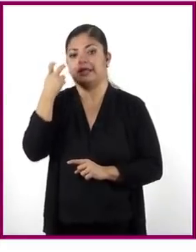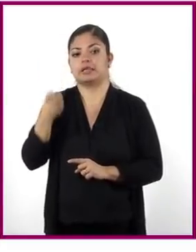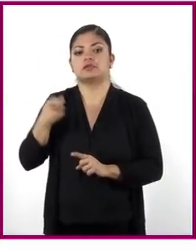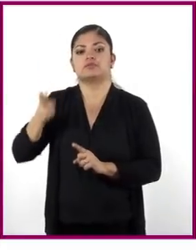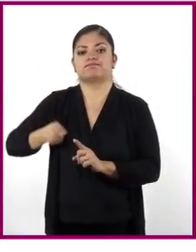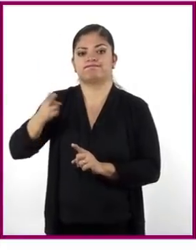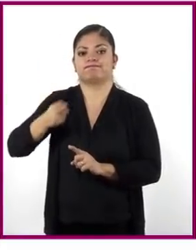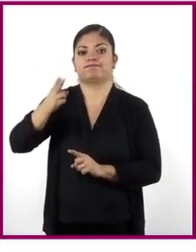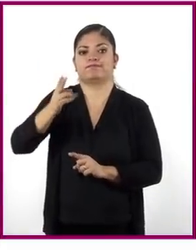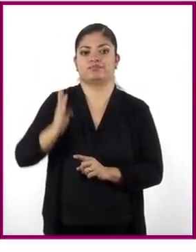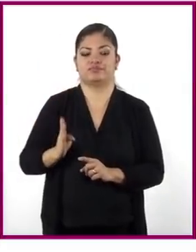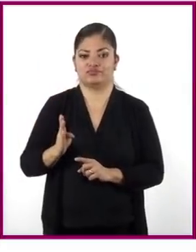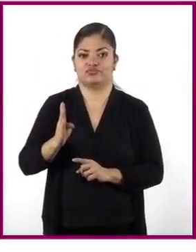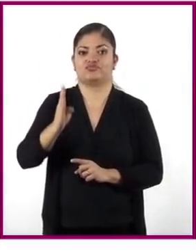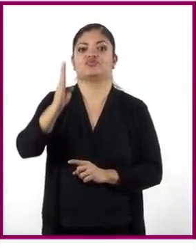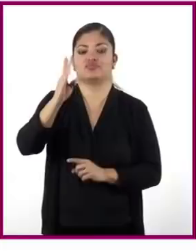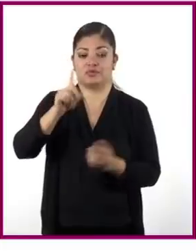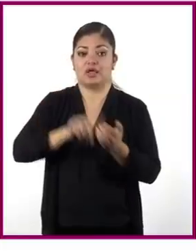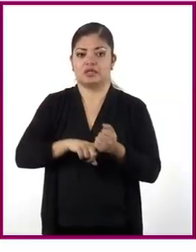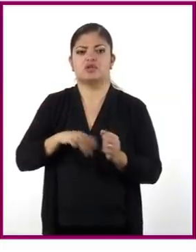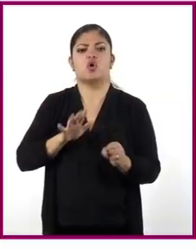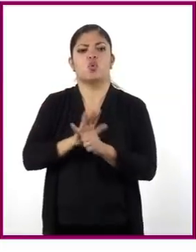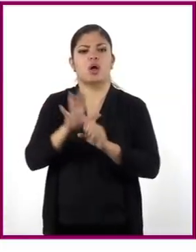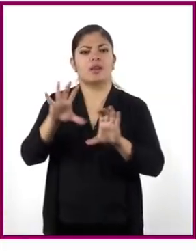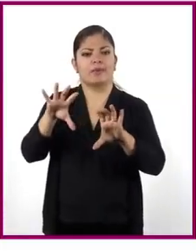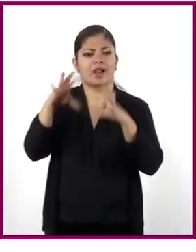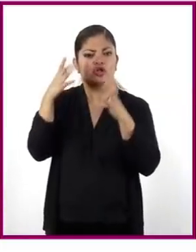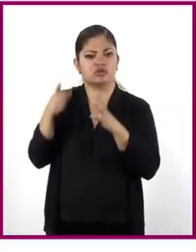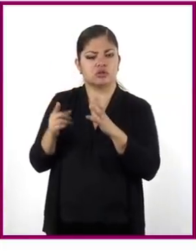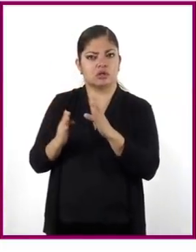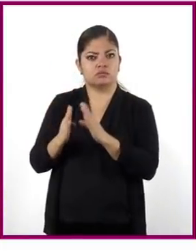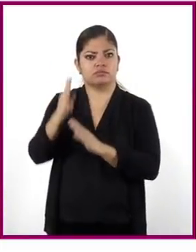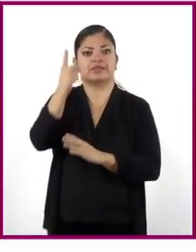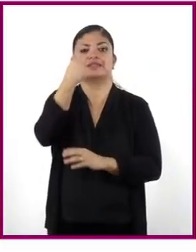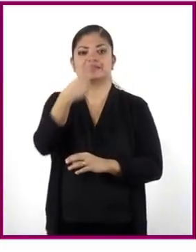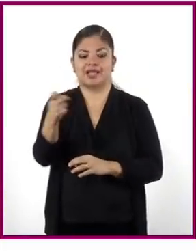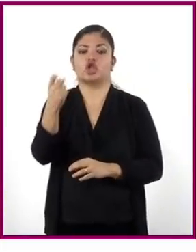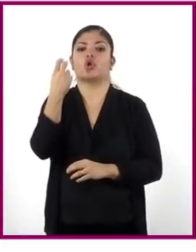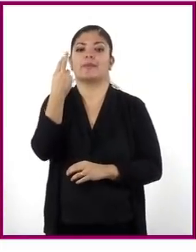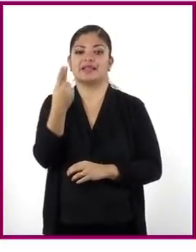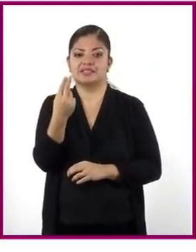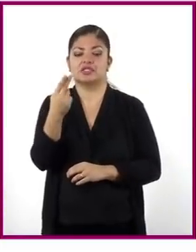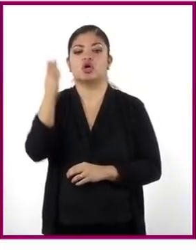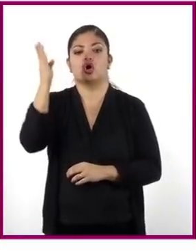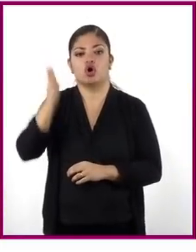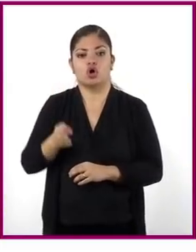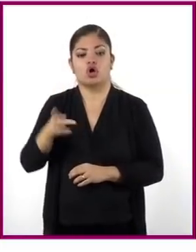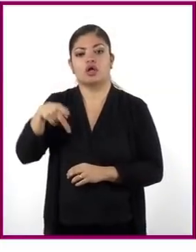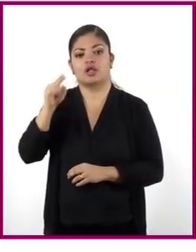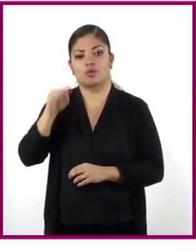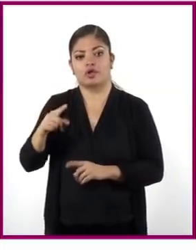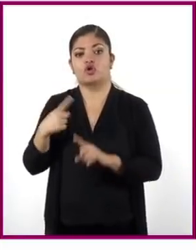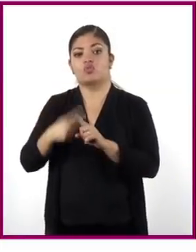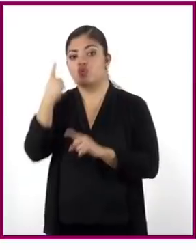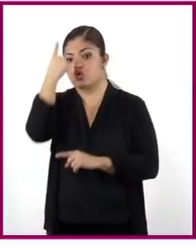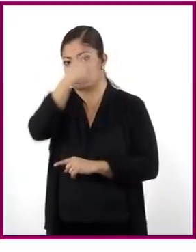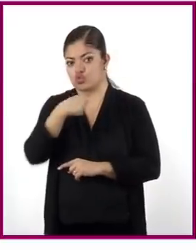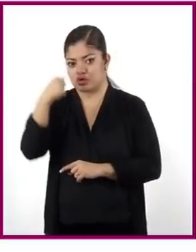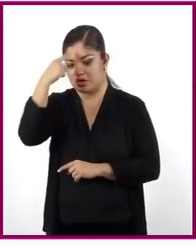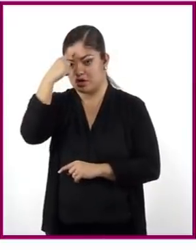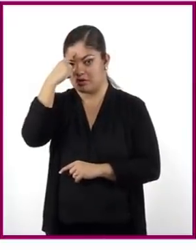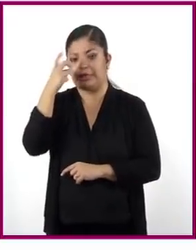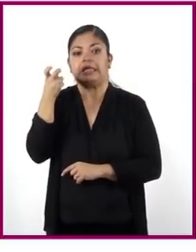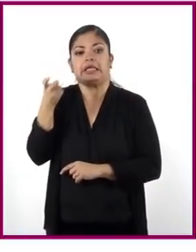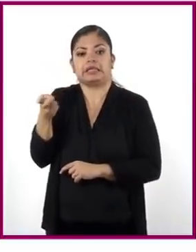el tren. Entonces, la velocidad a la que avanza el tren es de 125 kilómetros por hora. Esta es nuestra